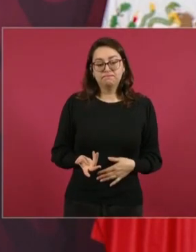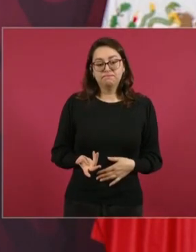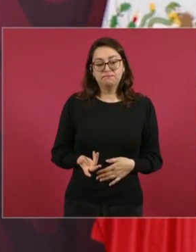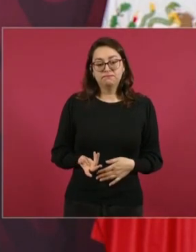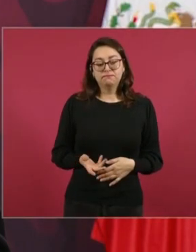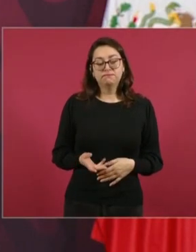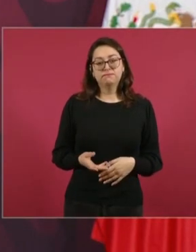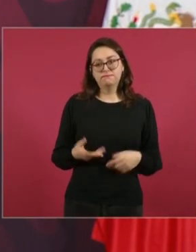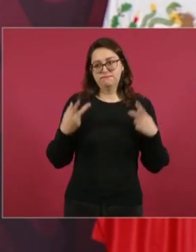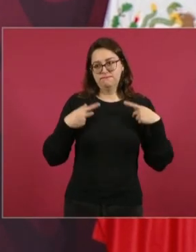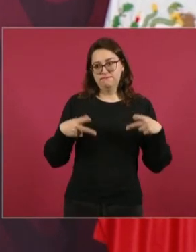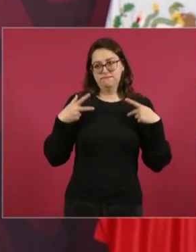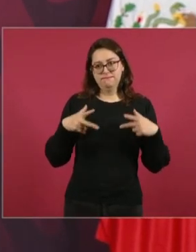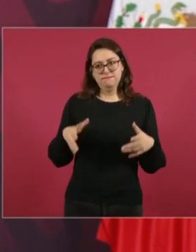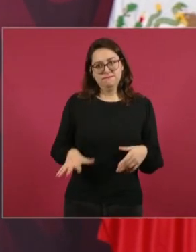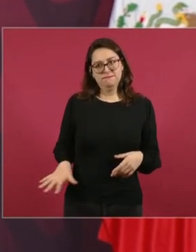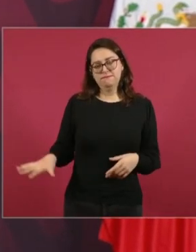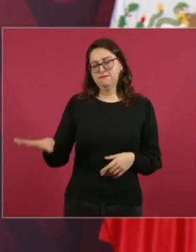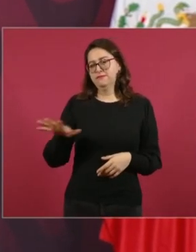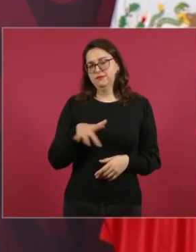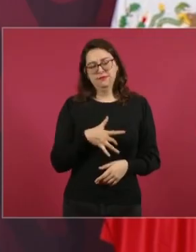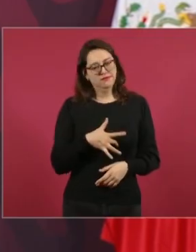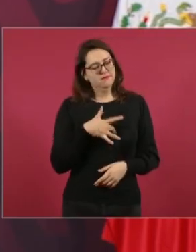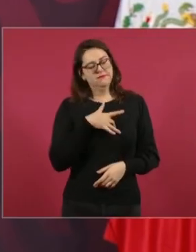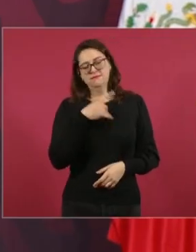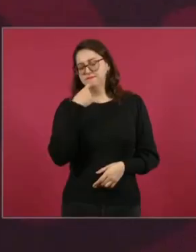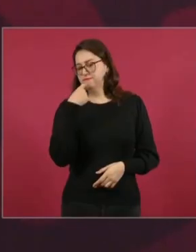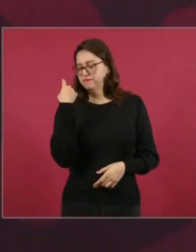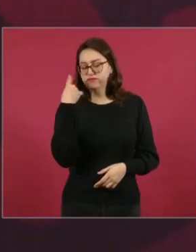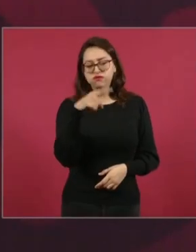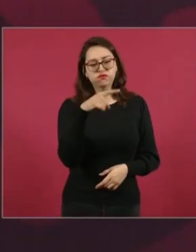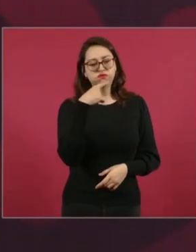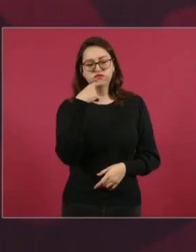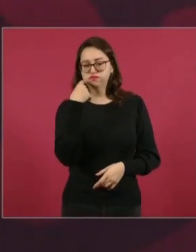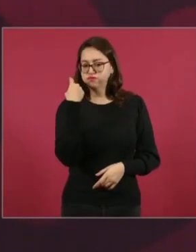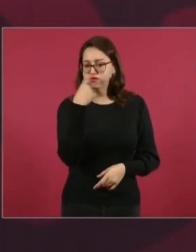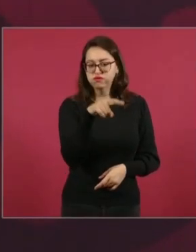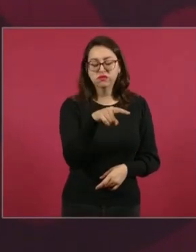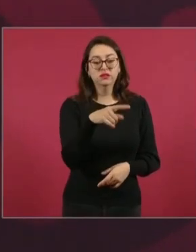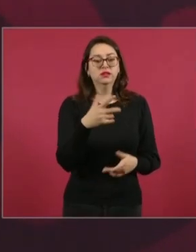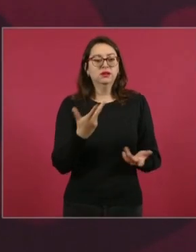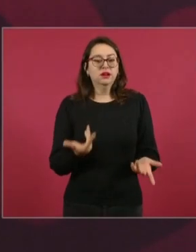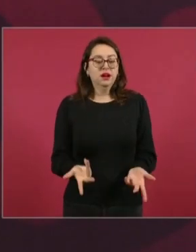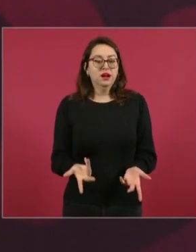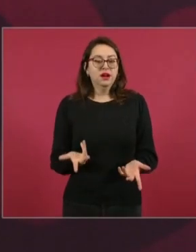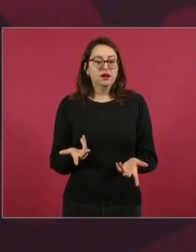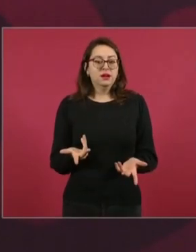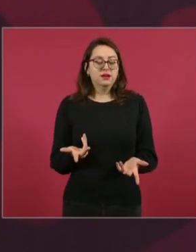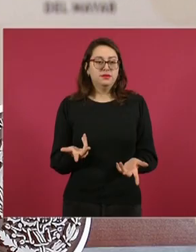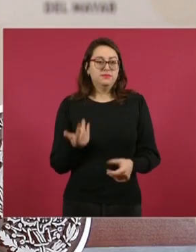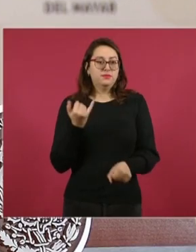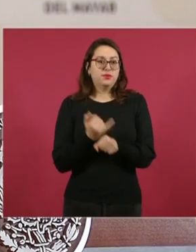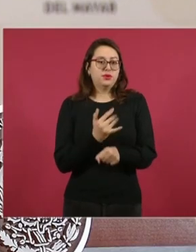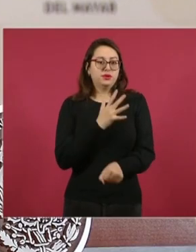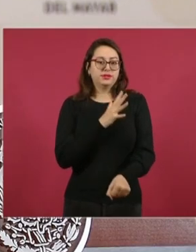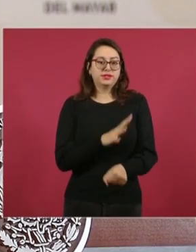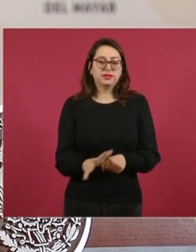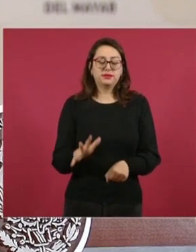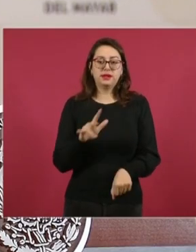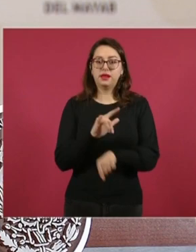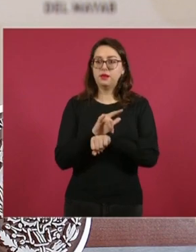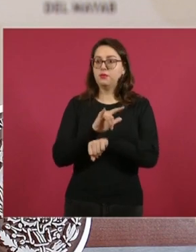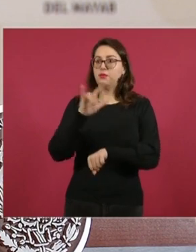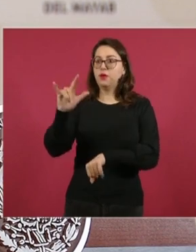queja fundada, documentada, de que a veces los vuelos internacionales son más